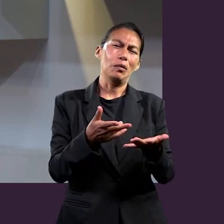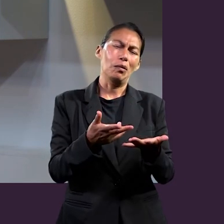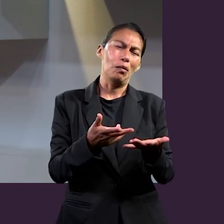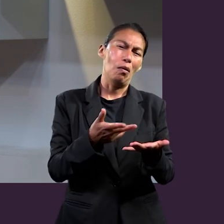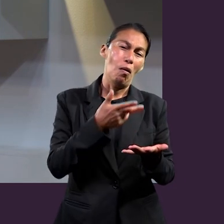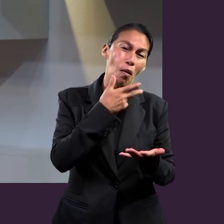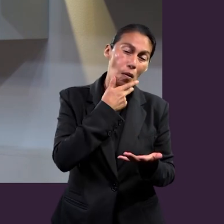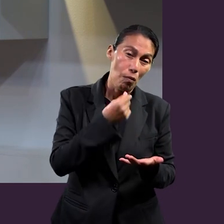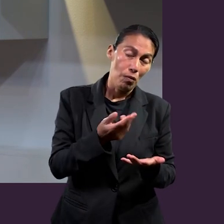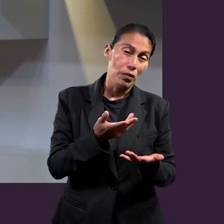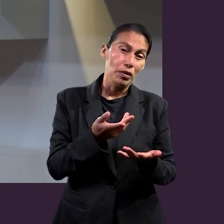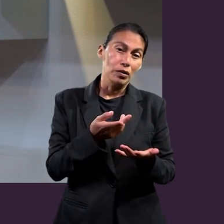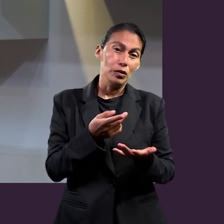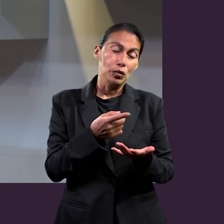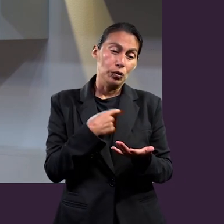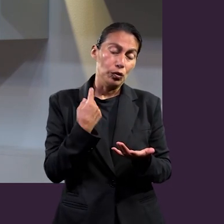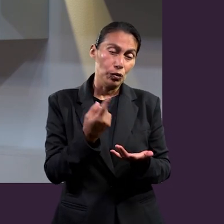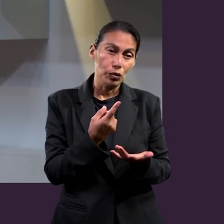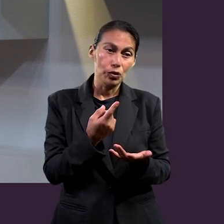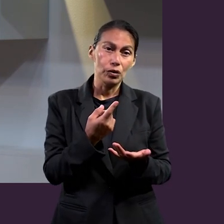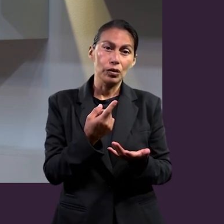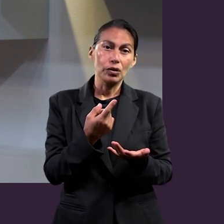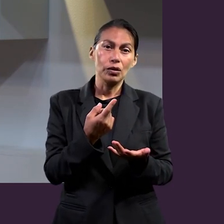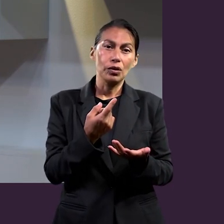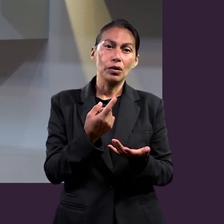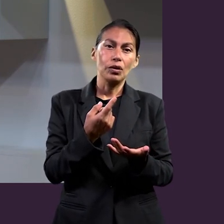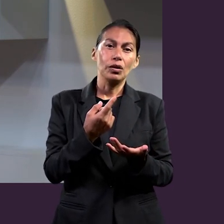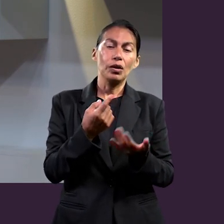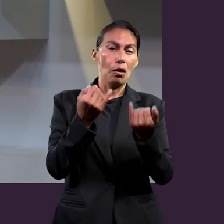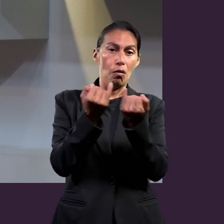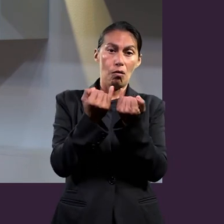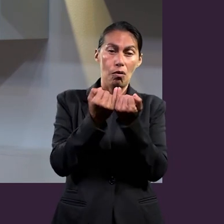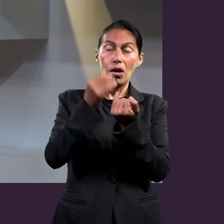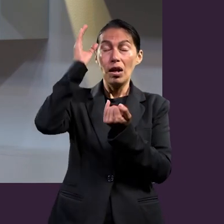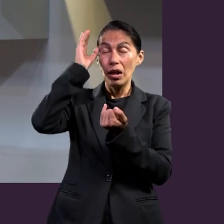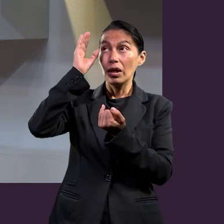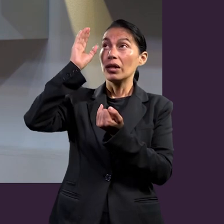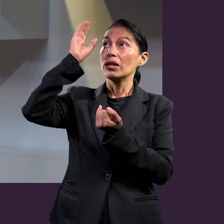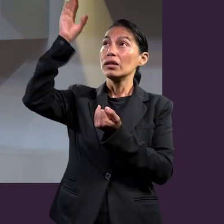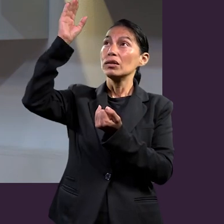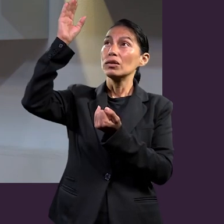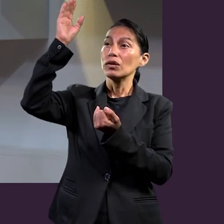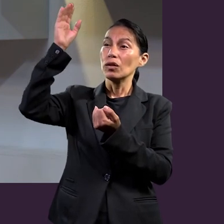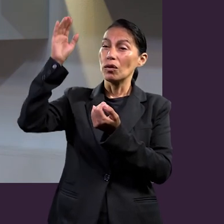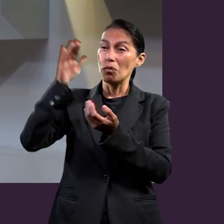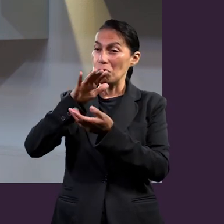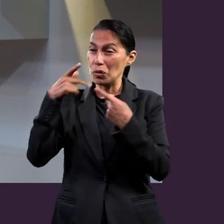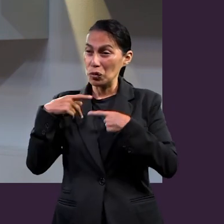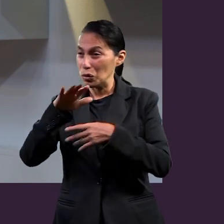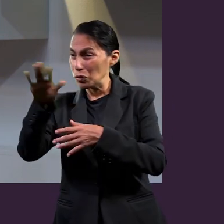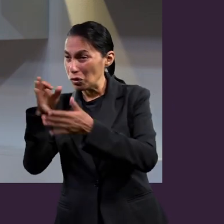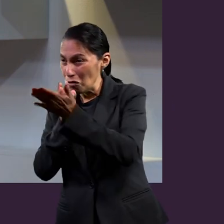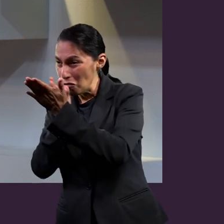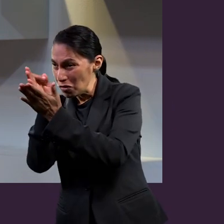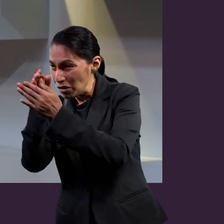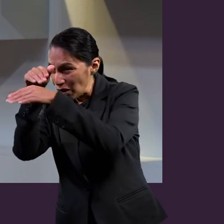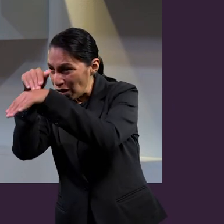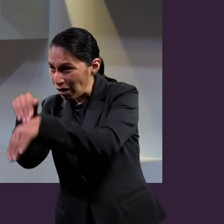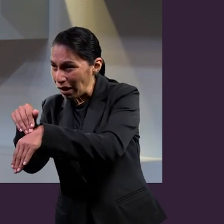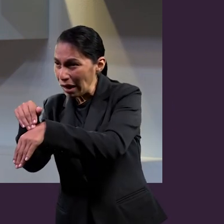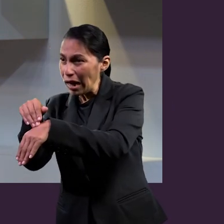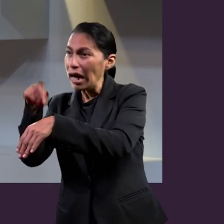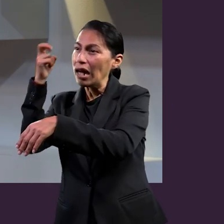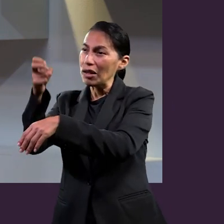Porque a nosotros se nos pide hacer lo que Cristo hizo por su iglesia, ¿no? Es decir,